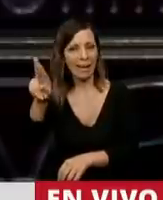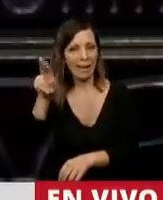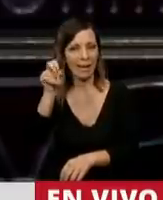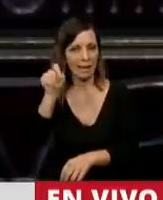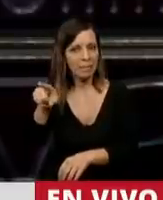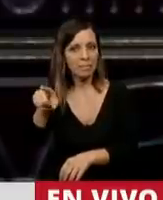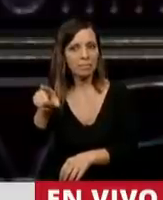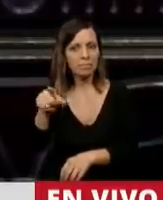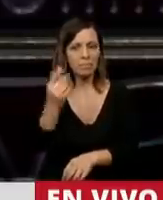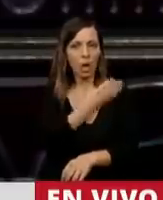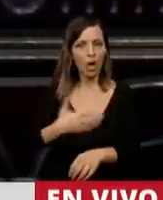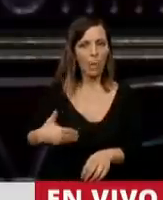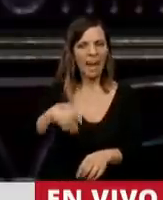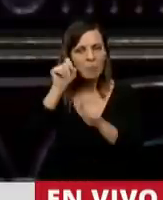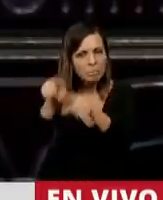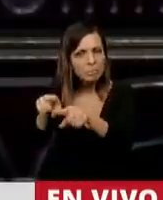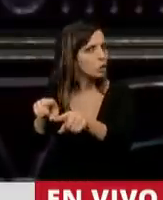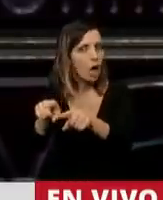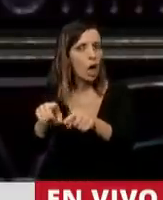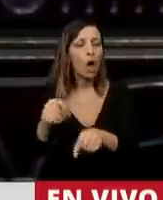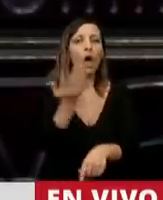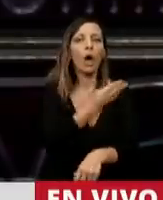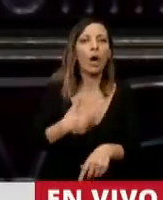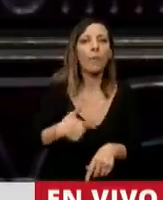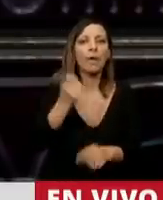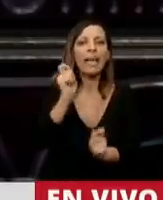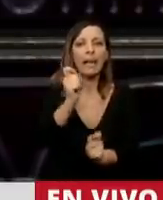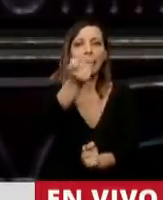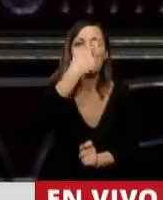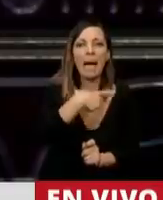No gobernó la Argentina Juan Carr, la gobernó Mauricio, que es Macri.